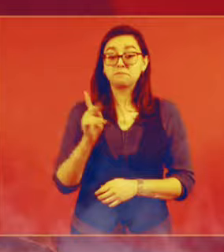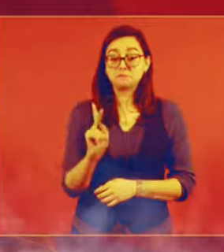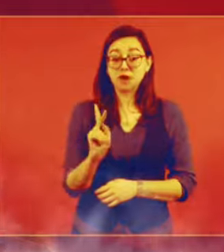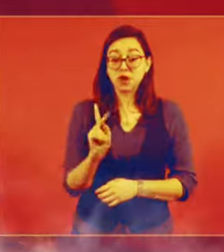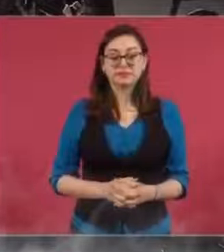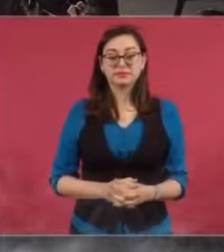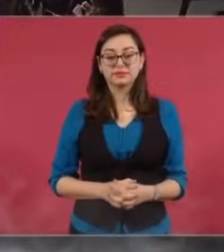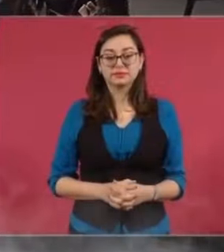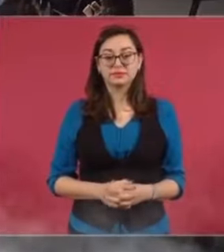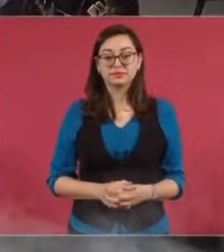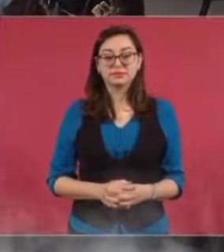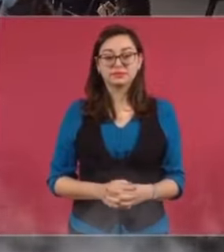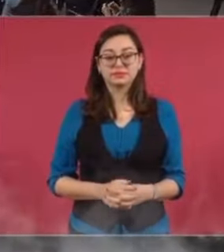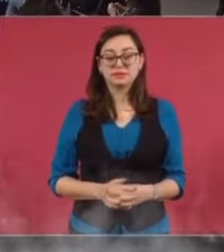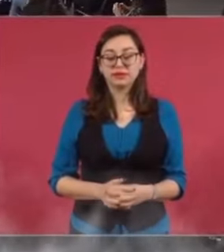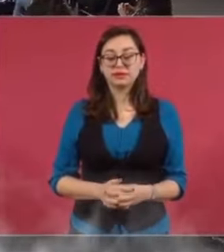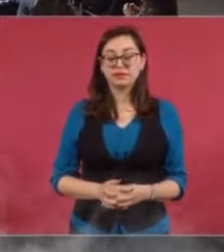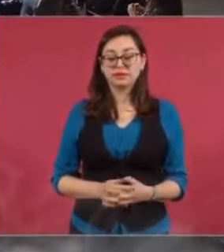envenenado.